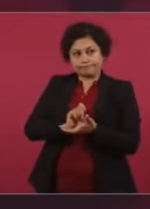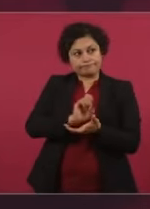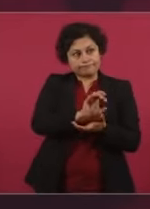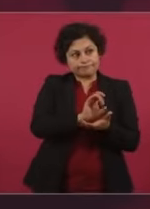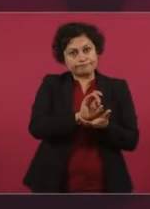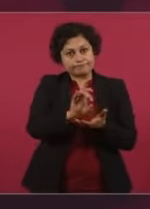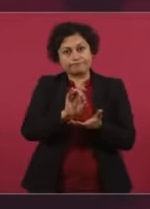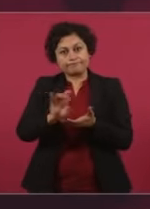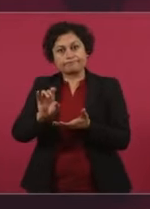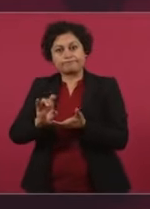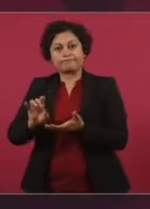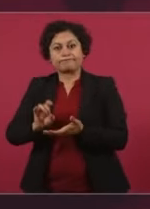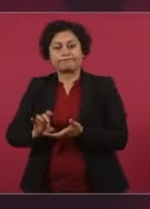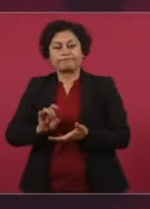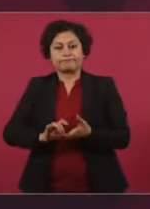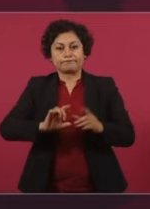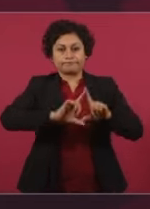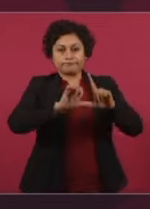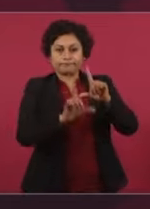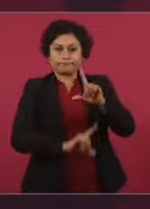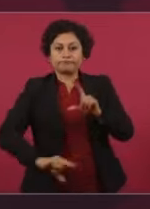cinco millones de familias.